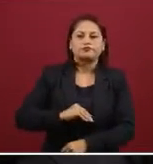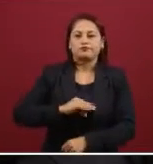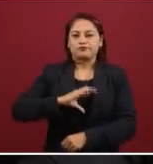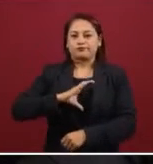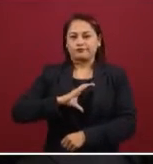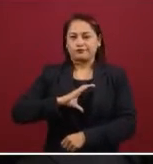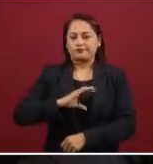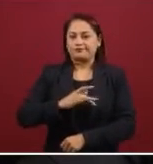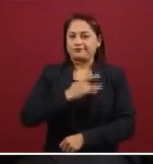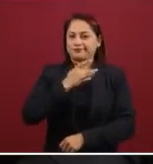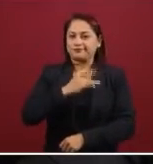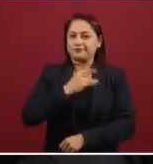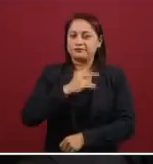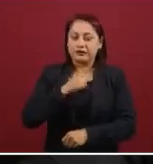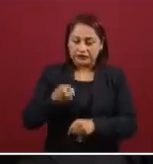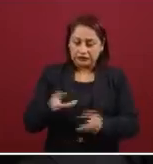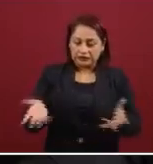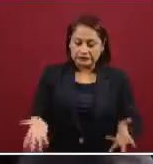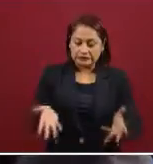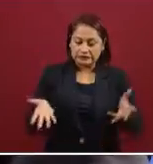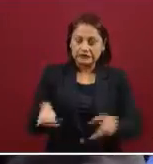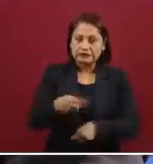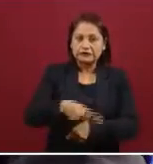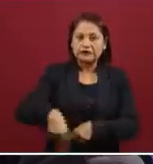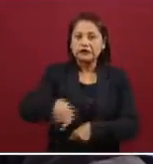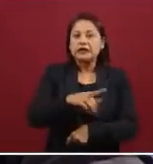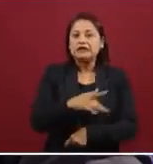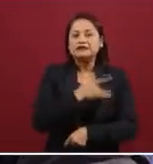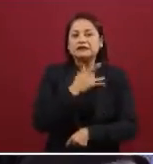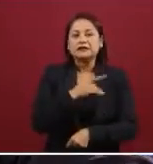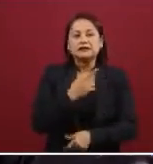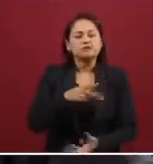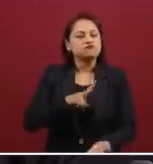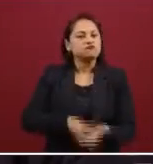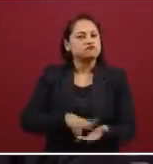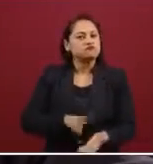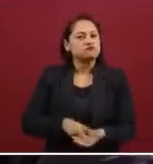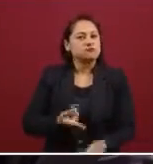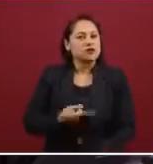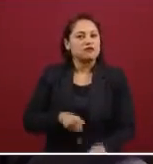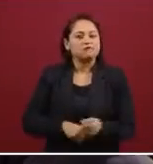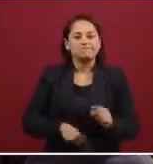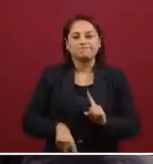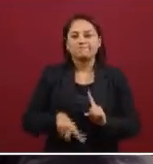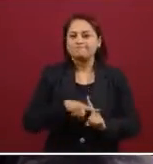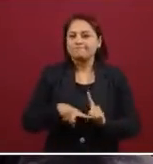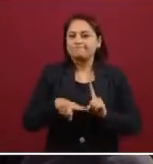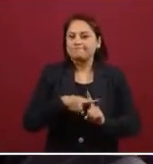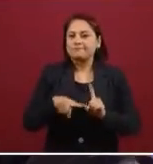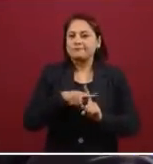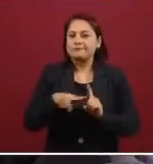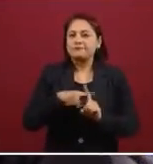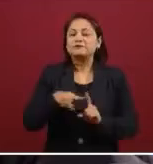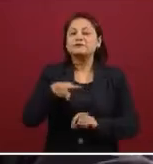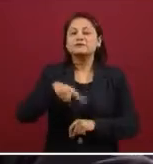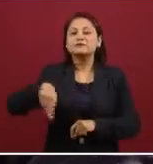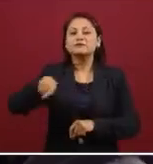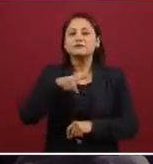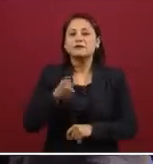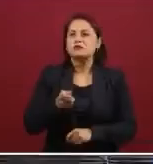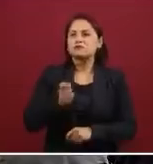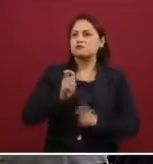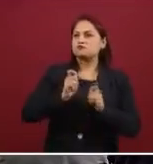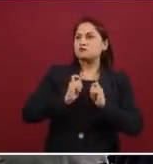digamos, valores positivos y sobre todo reafirmar esta capacidad que puedan tener ellos mismos para el autocuidado a partir de la